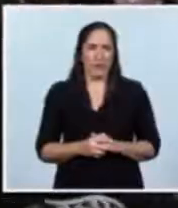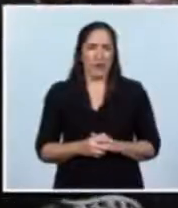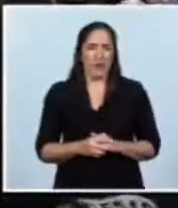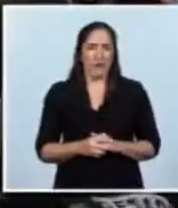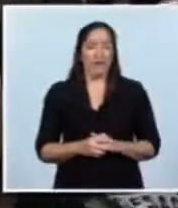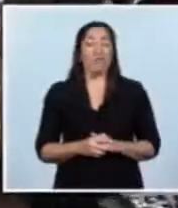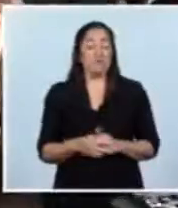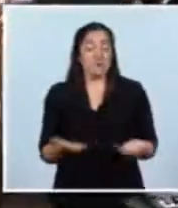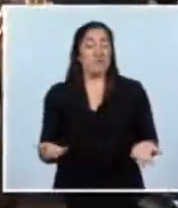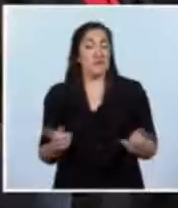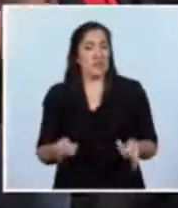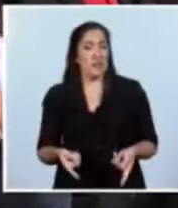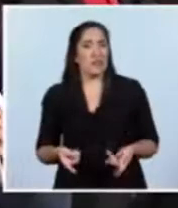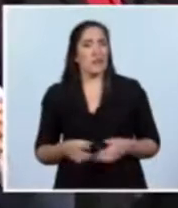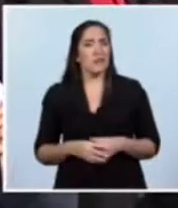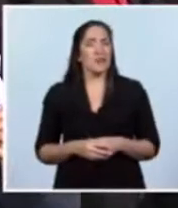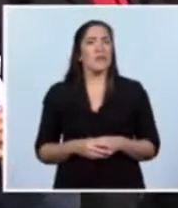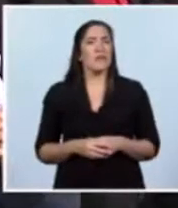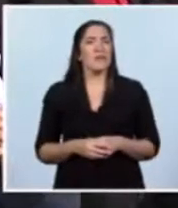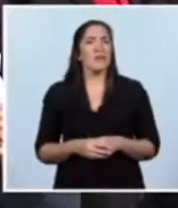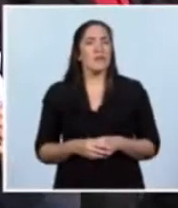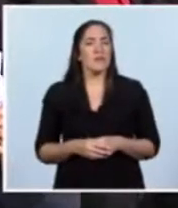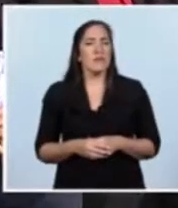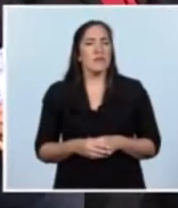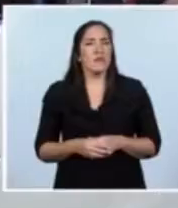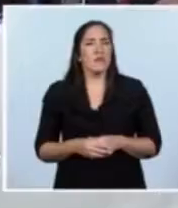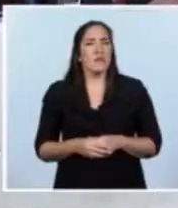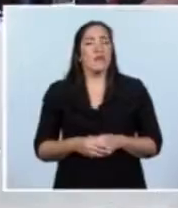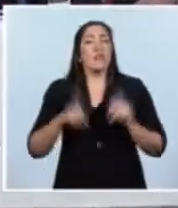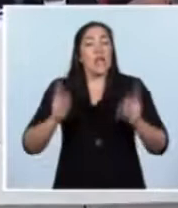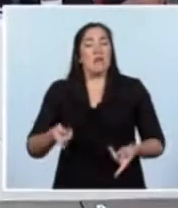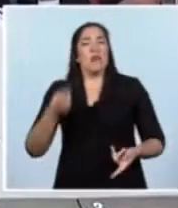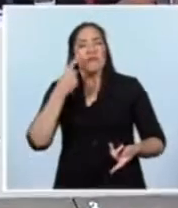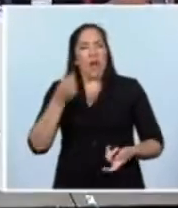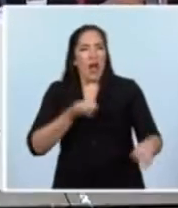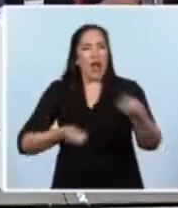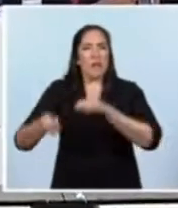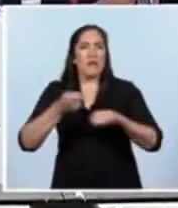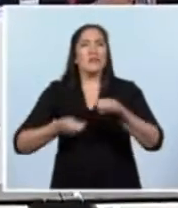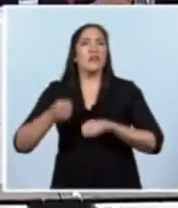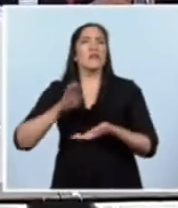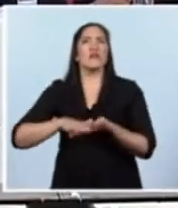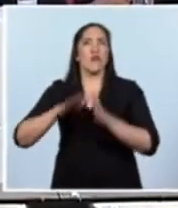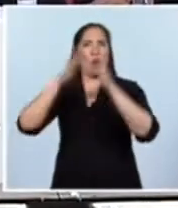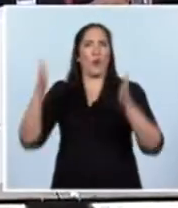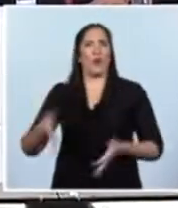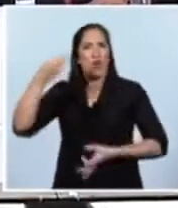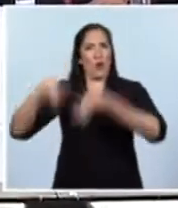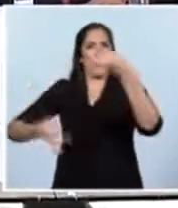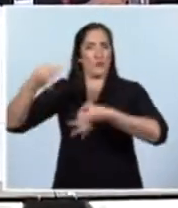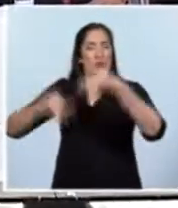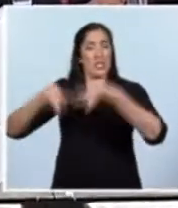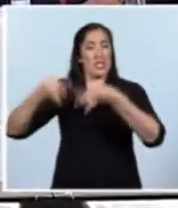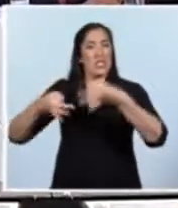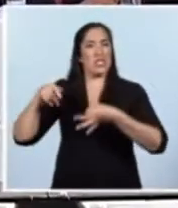También y vinculado a la Administración de Justicia y fundamentalmente vinculado